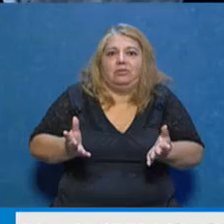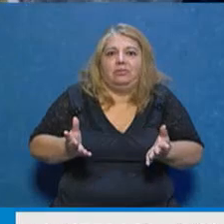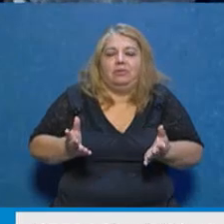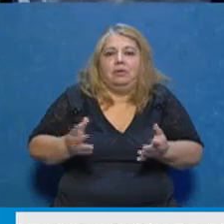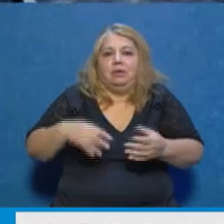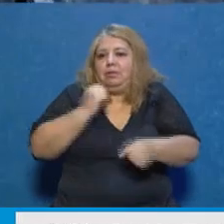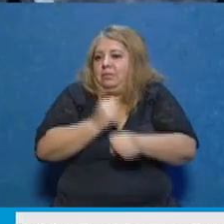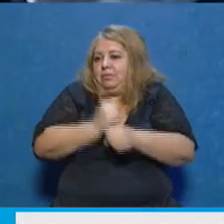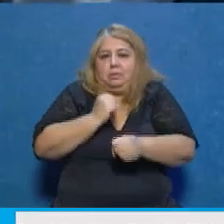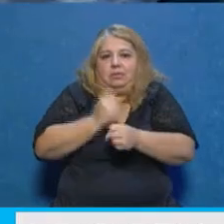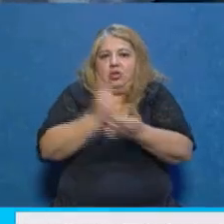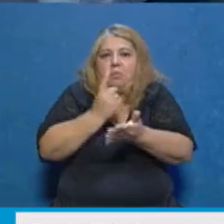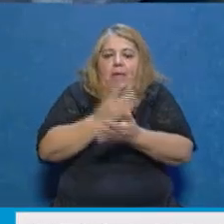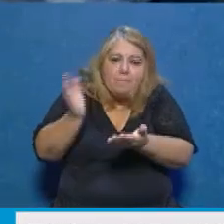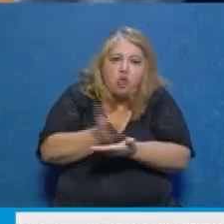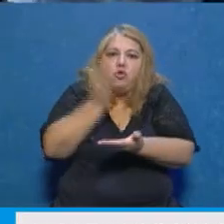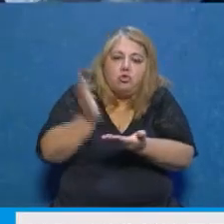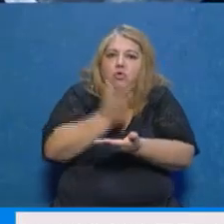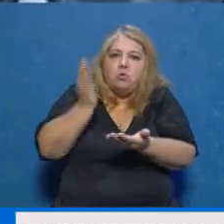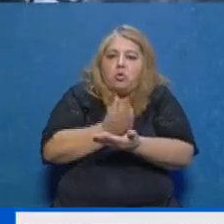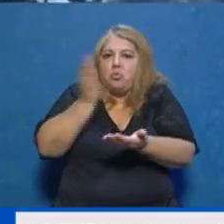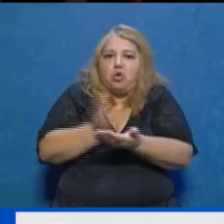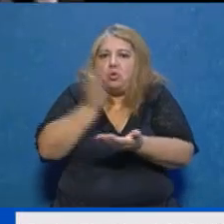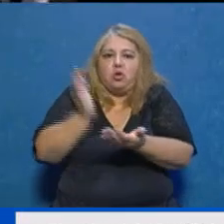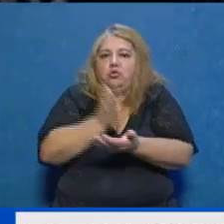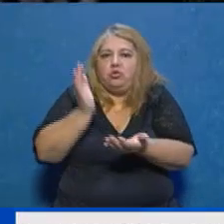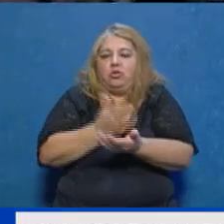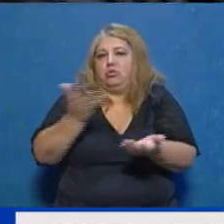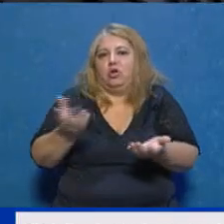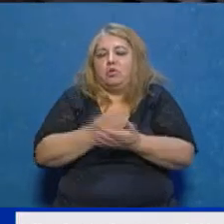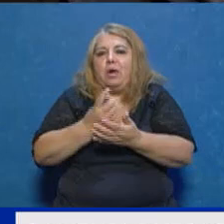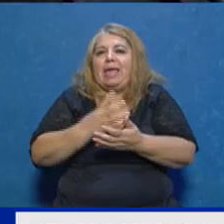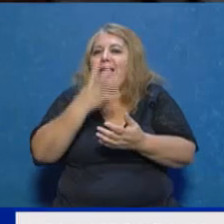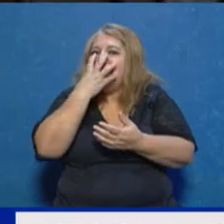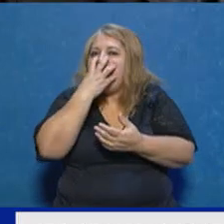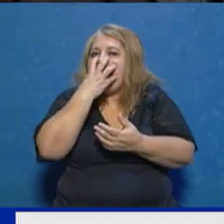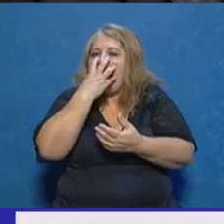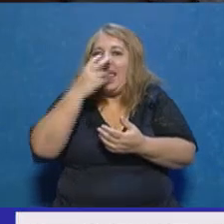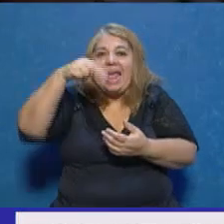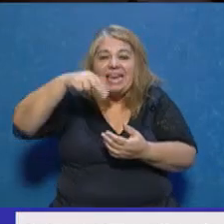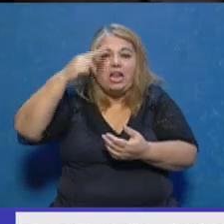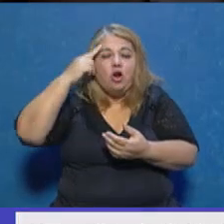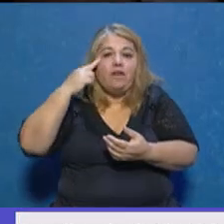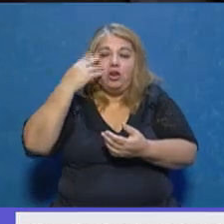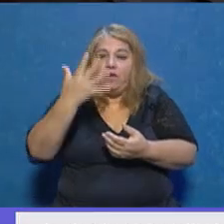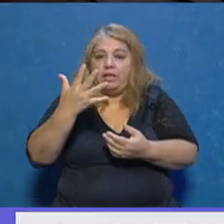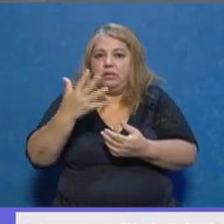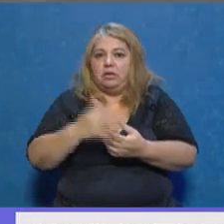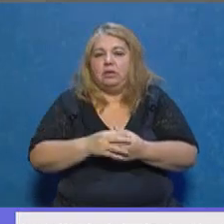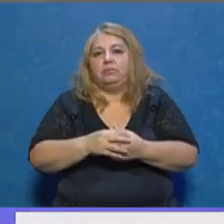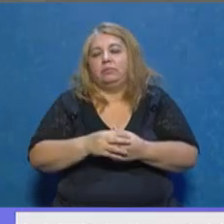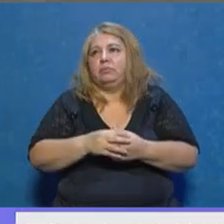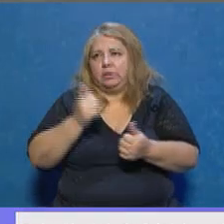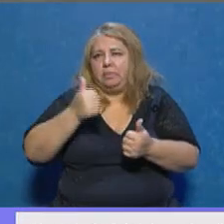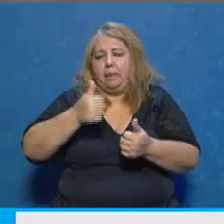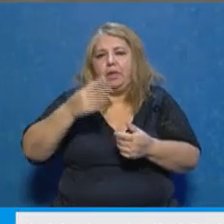abasto con la manufactura de estas máscaras la N95 está bien, es la